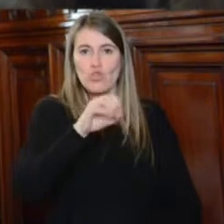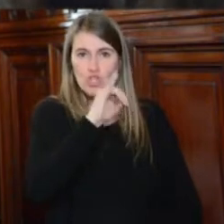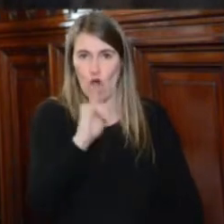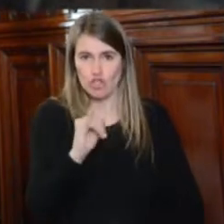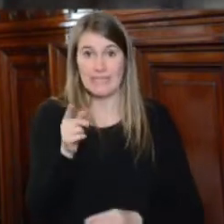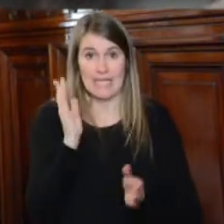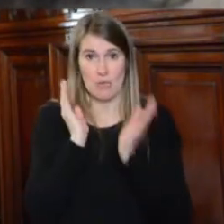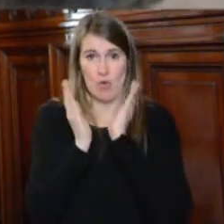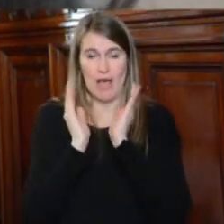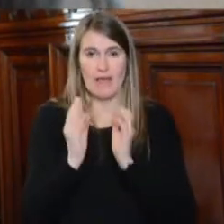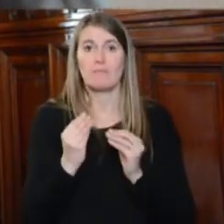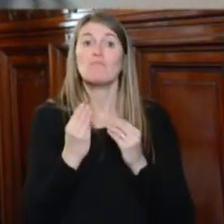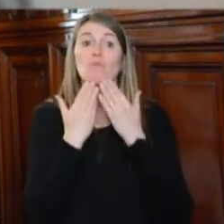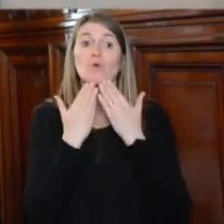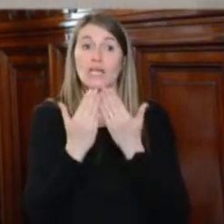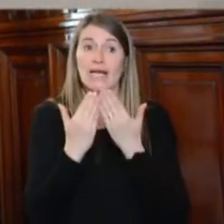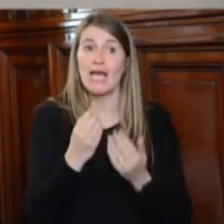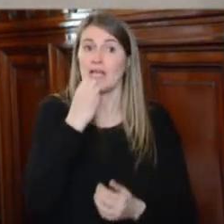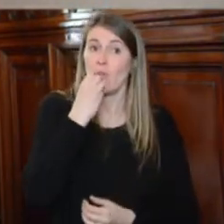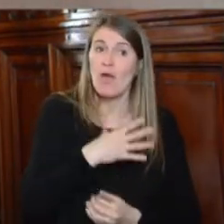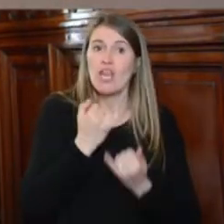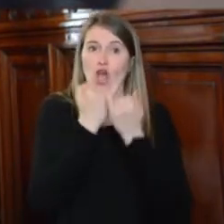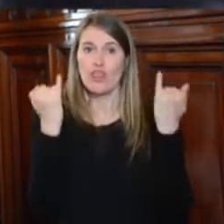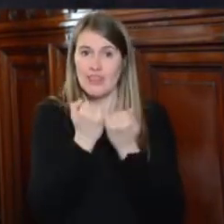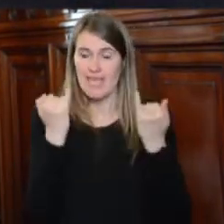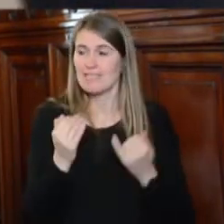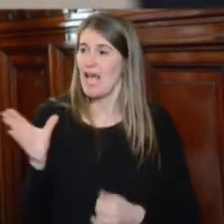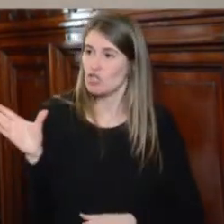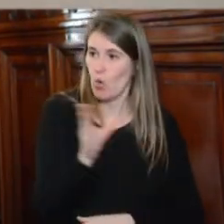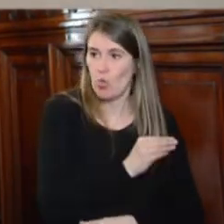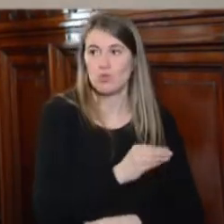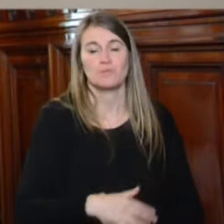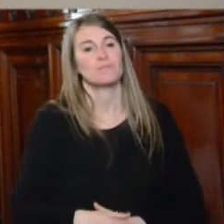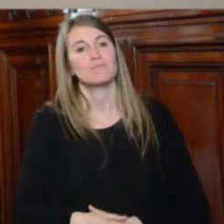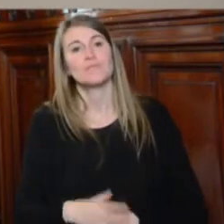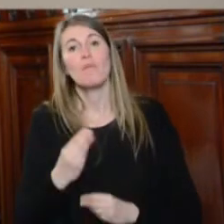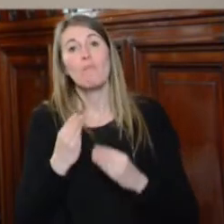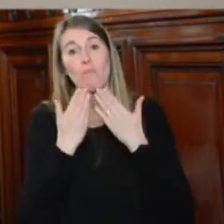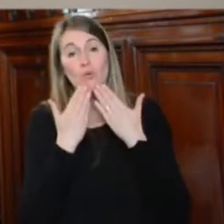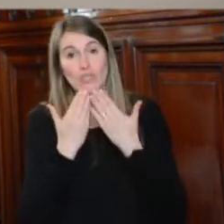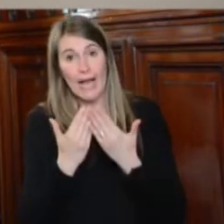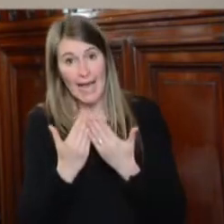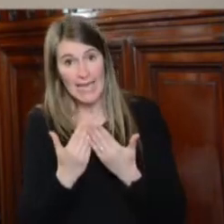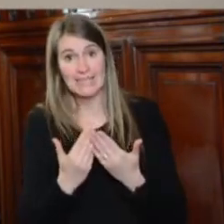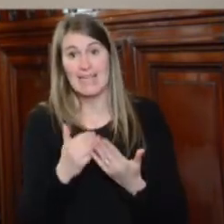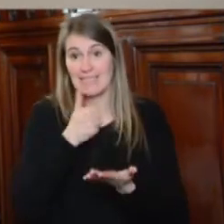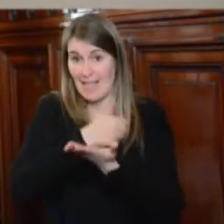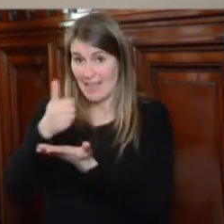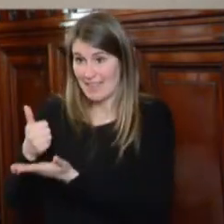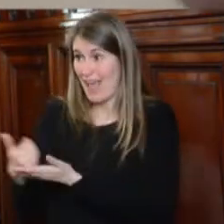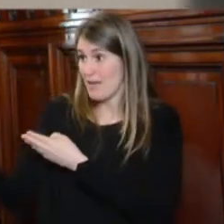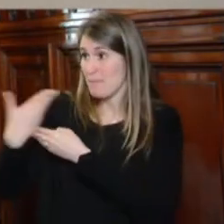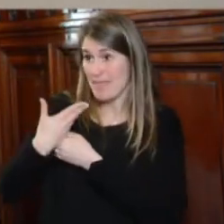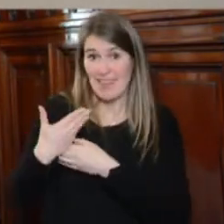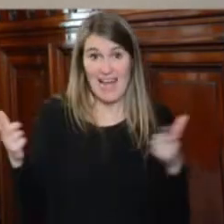Muchas gracias, señor presidente. Buenos días a todos y a todas. Muchas gracias. Muchísimas gracias a las entidades solicitantes de la